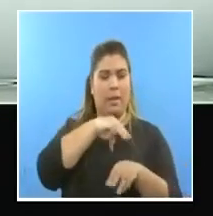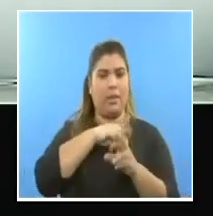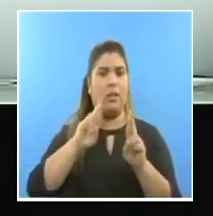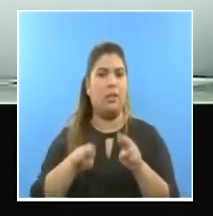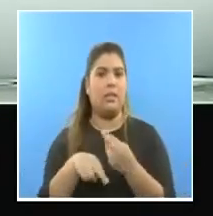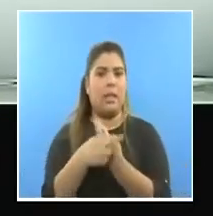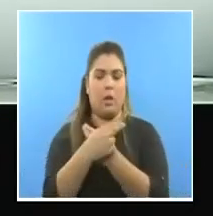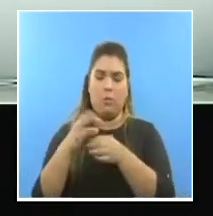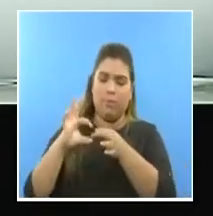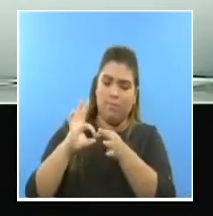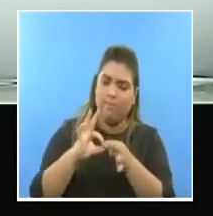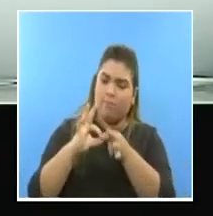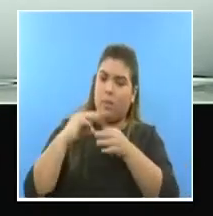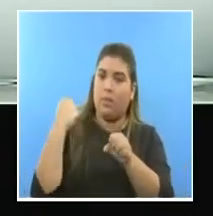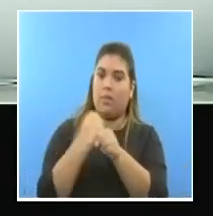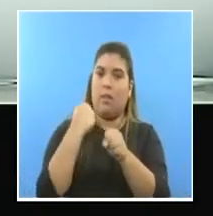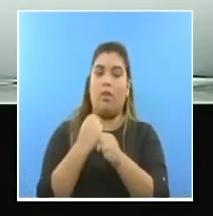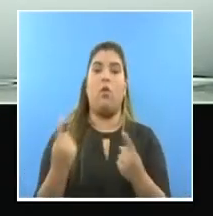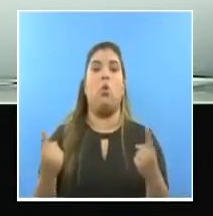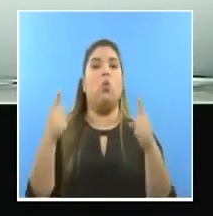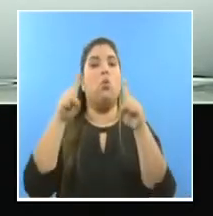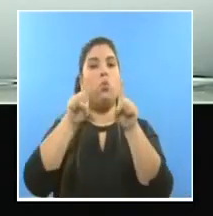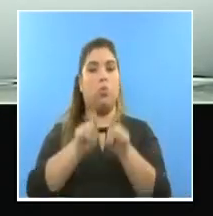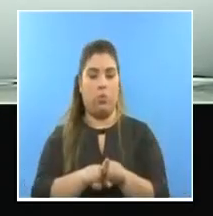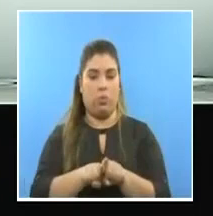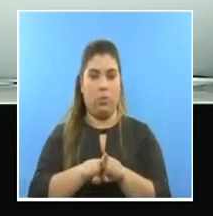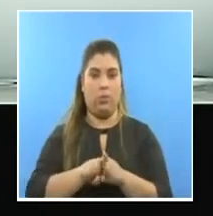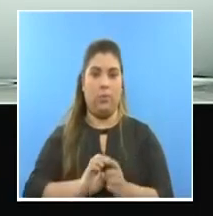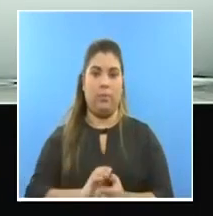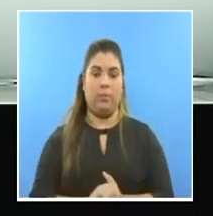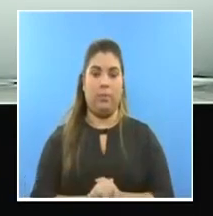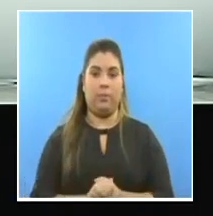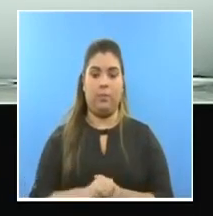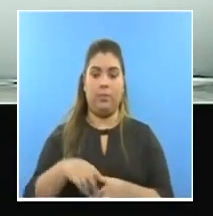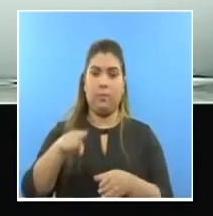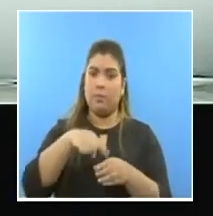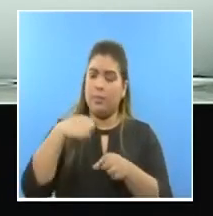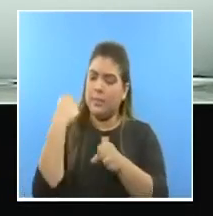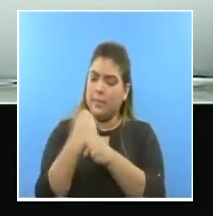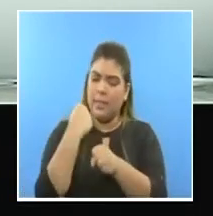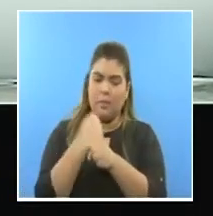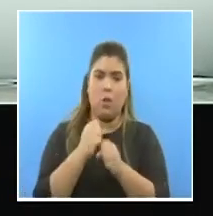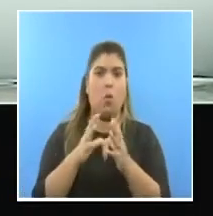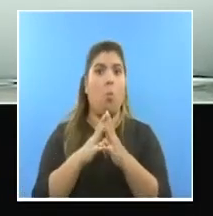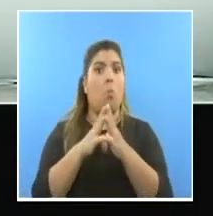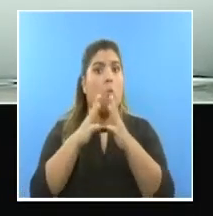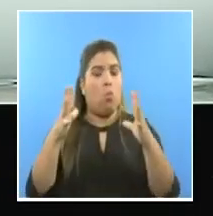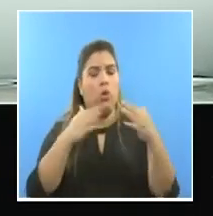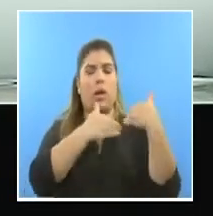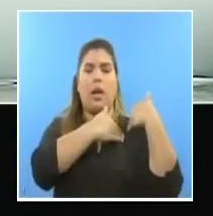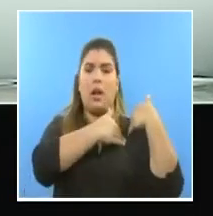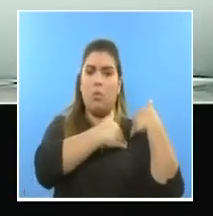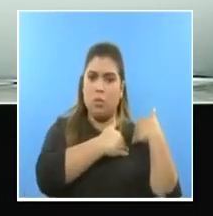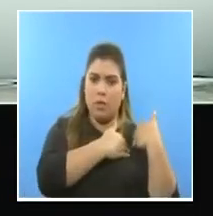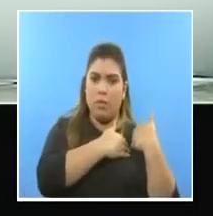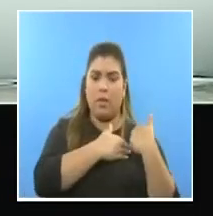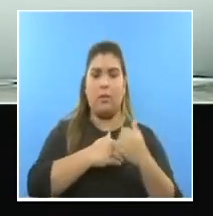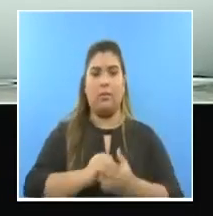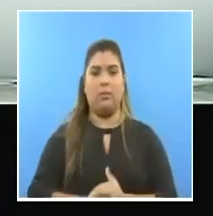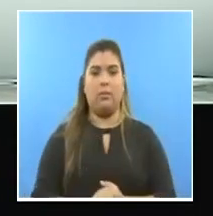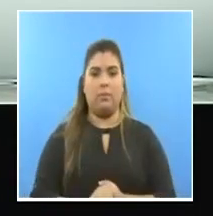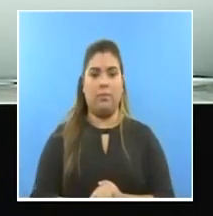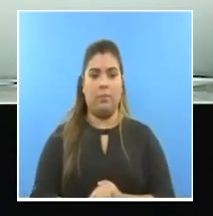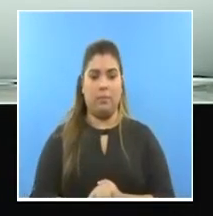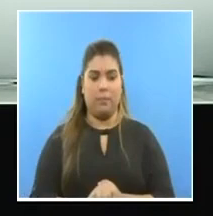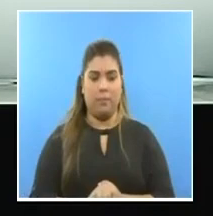desarrollo de la actual pandemia y que lo han hecho de manera desinteresada y con mucha sensibilidad social, con mucho